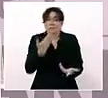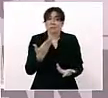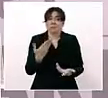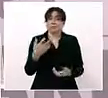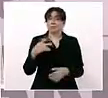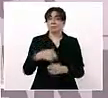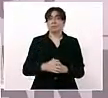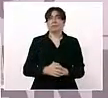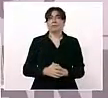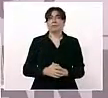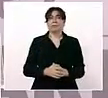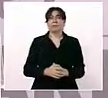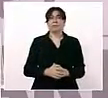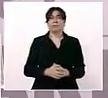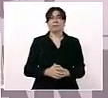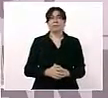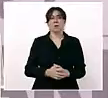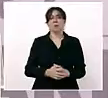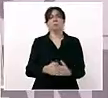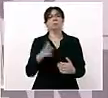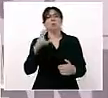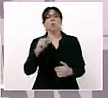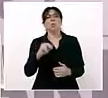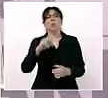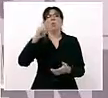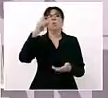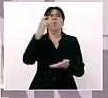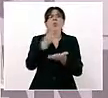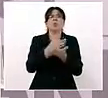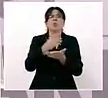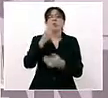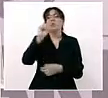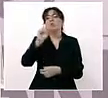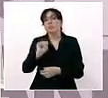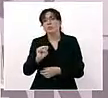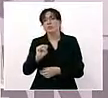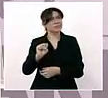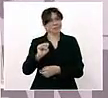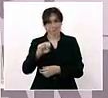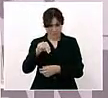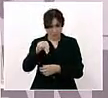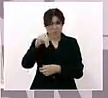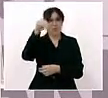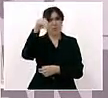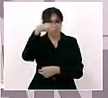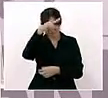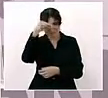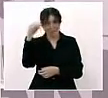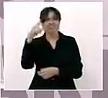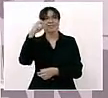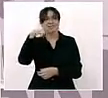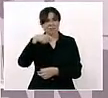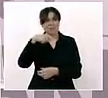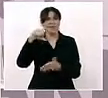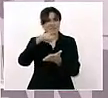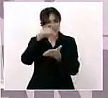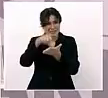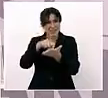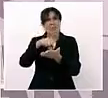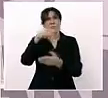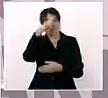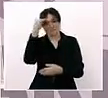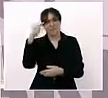en el sur, sino que se atienda también el centro del Estado,